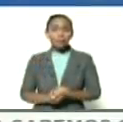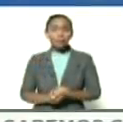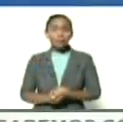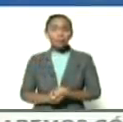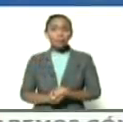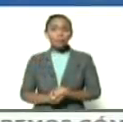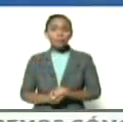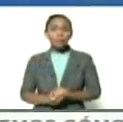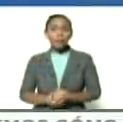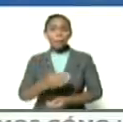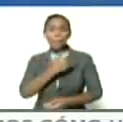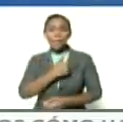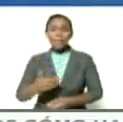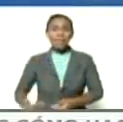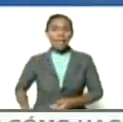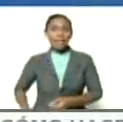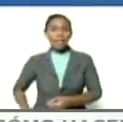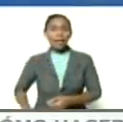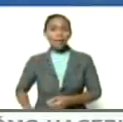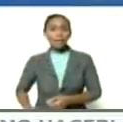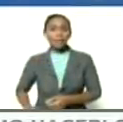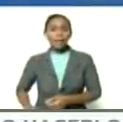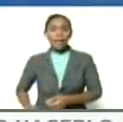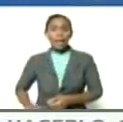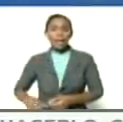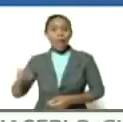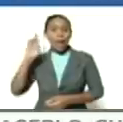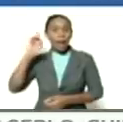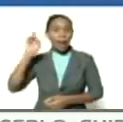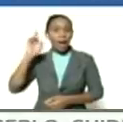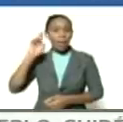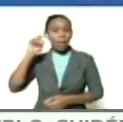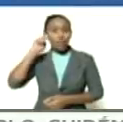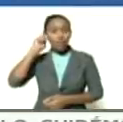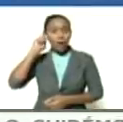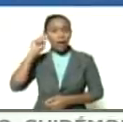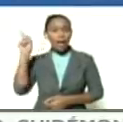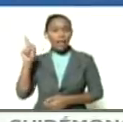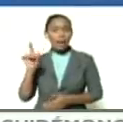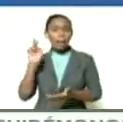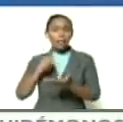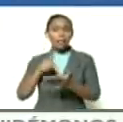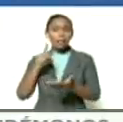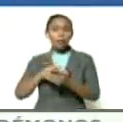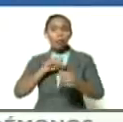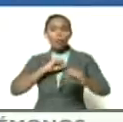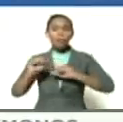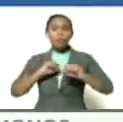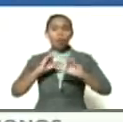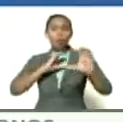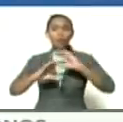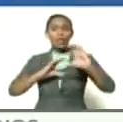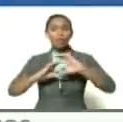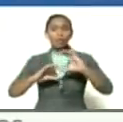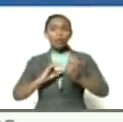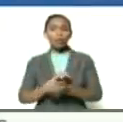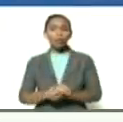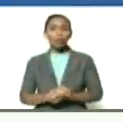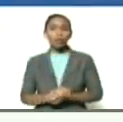Hidalgo presidenta de la radio y miembra del movimiento de comunicación